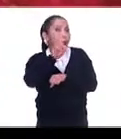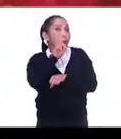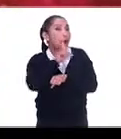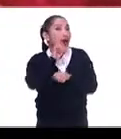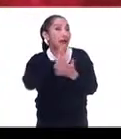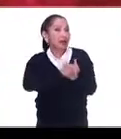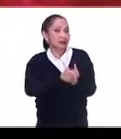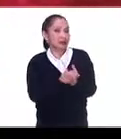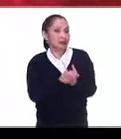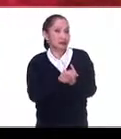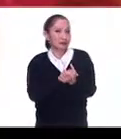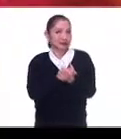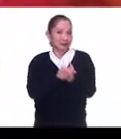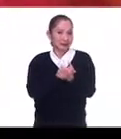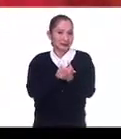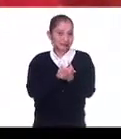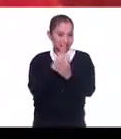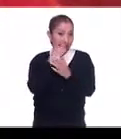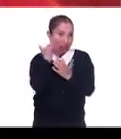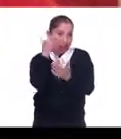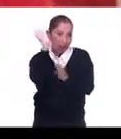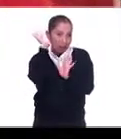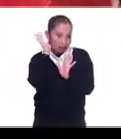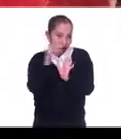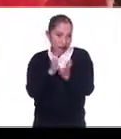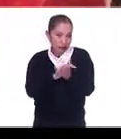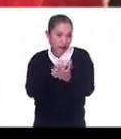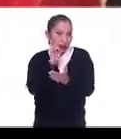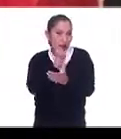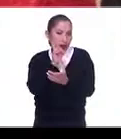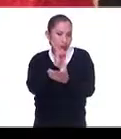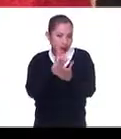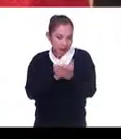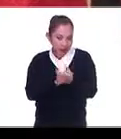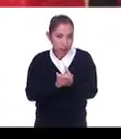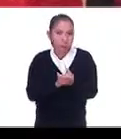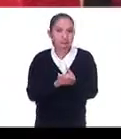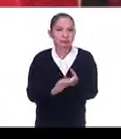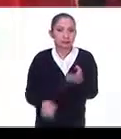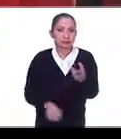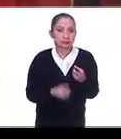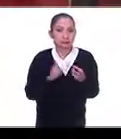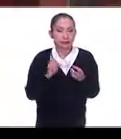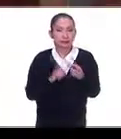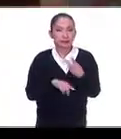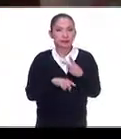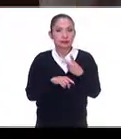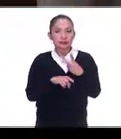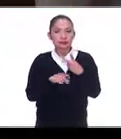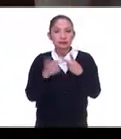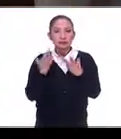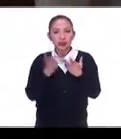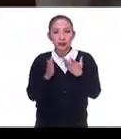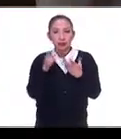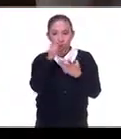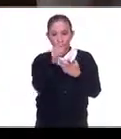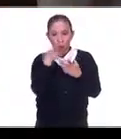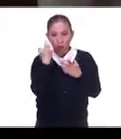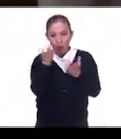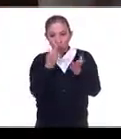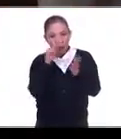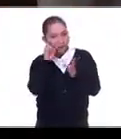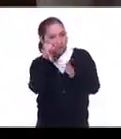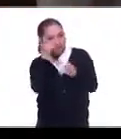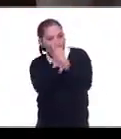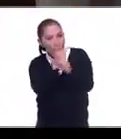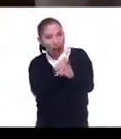casada. o eran de una mujer casada. Y ese sería uno de los mensajes más